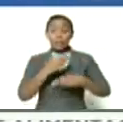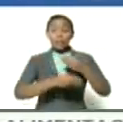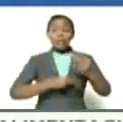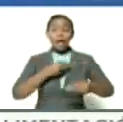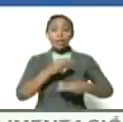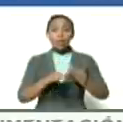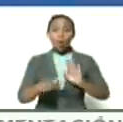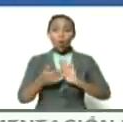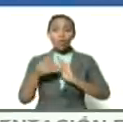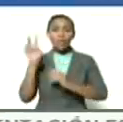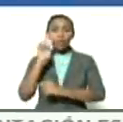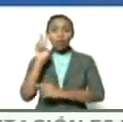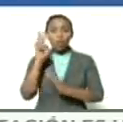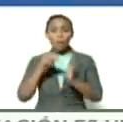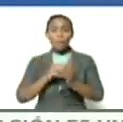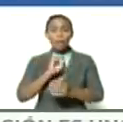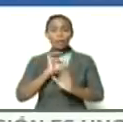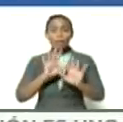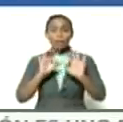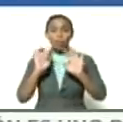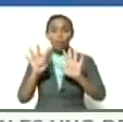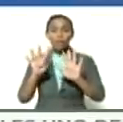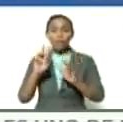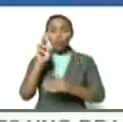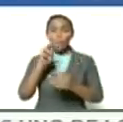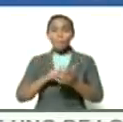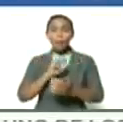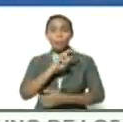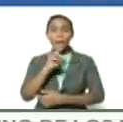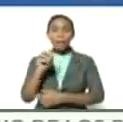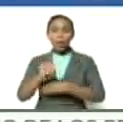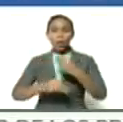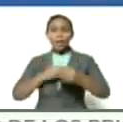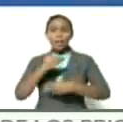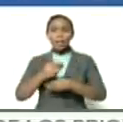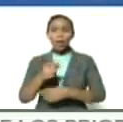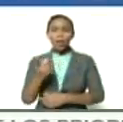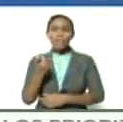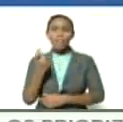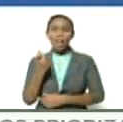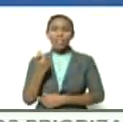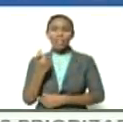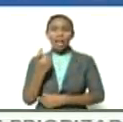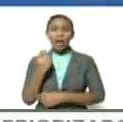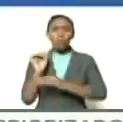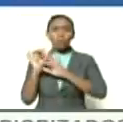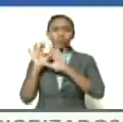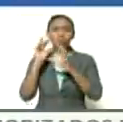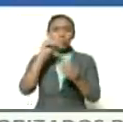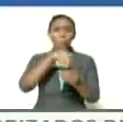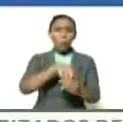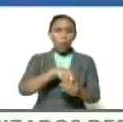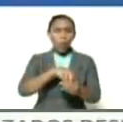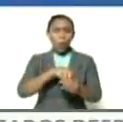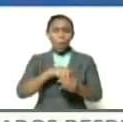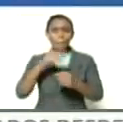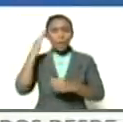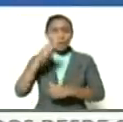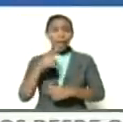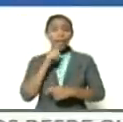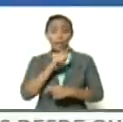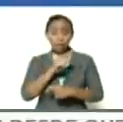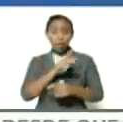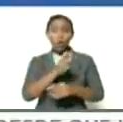contra Venezuela 2019 2020 todo lo que hay que hacer lo que le faltó fue una invasión militar y la tenían